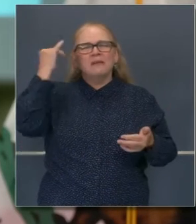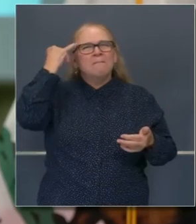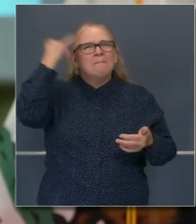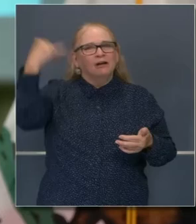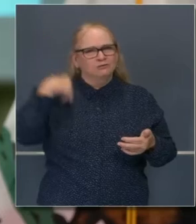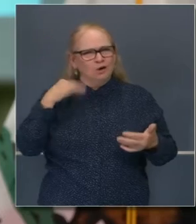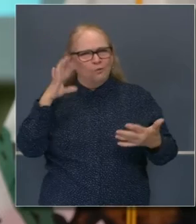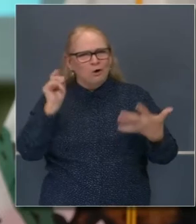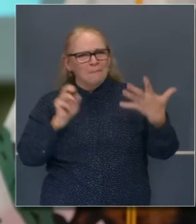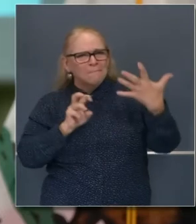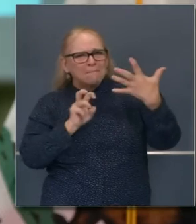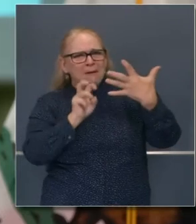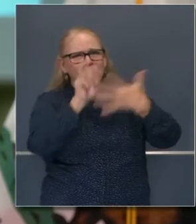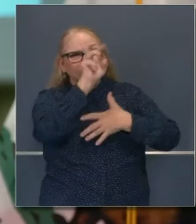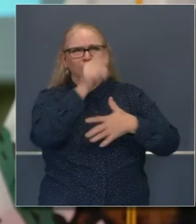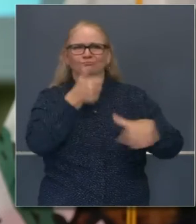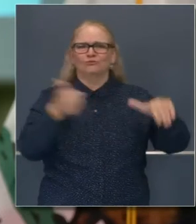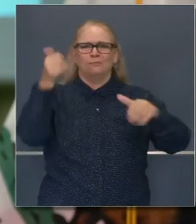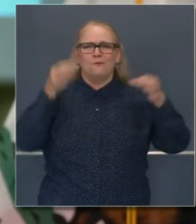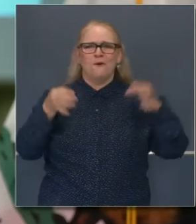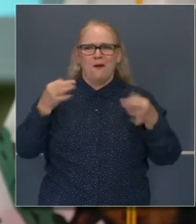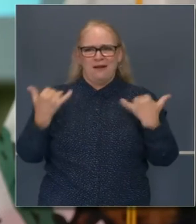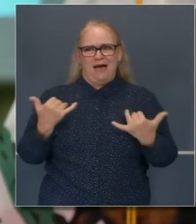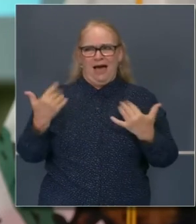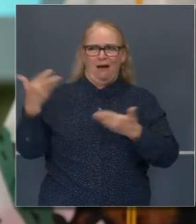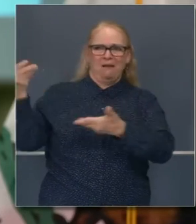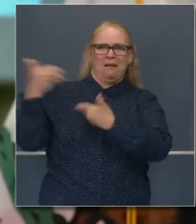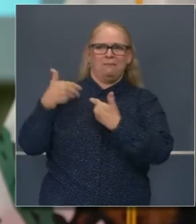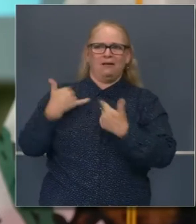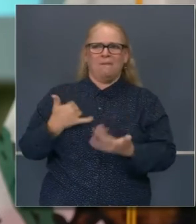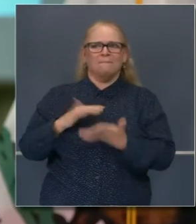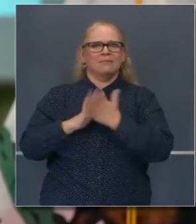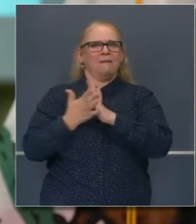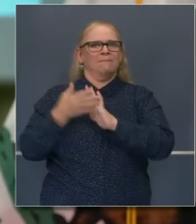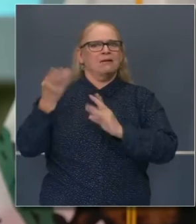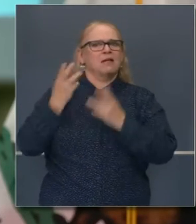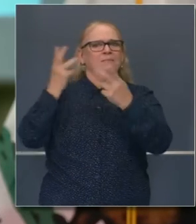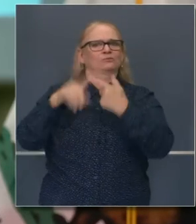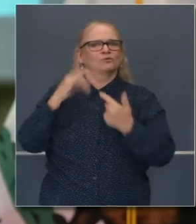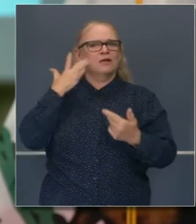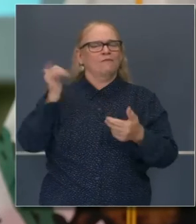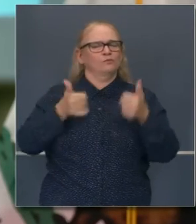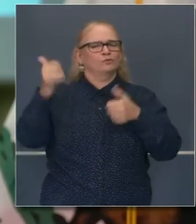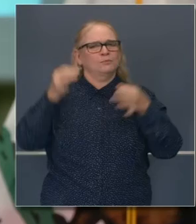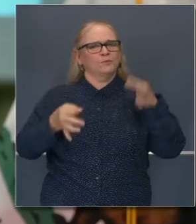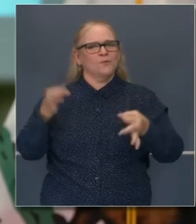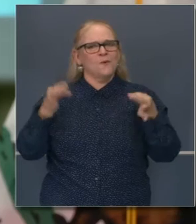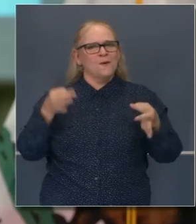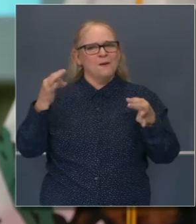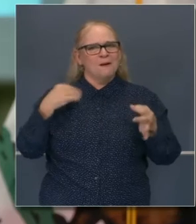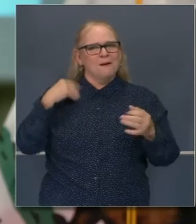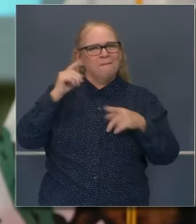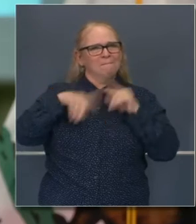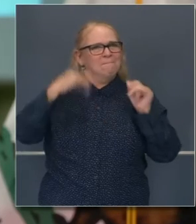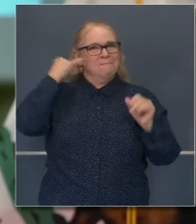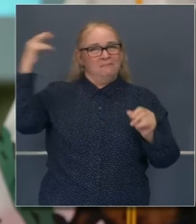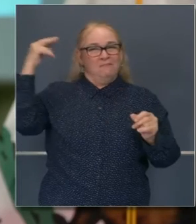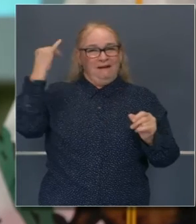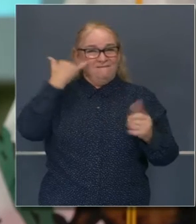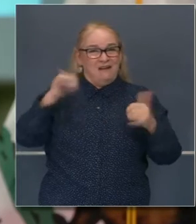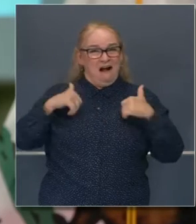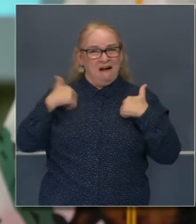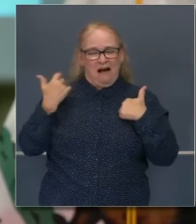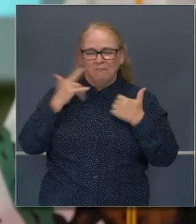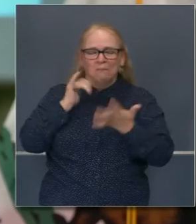que yo estaría parado en este lugar hoy. O que podrían ver que yo sería nominado a la Corte Suprema de California. Lo que